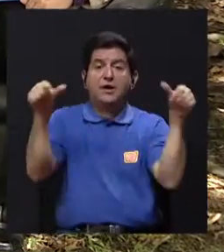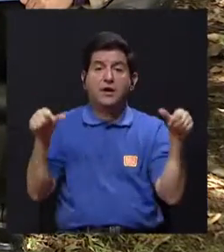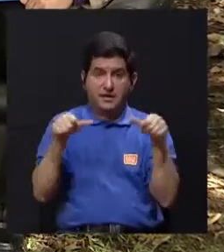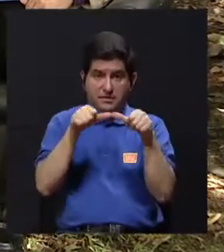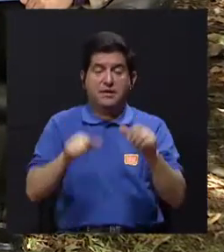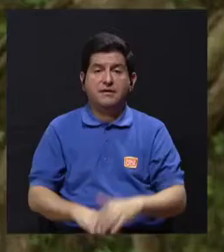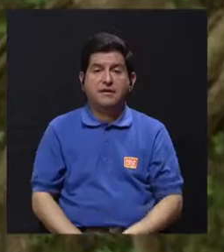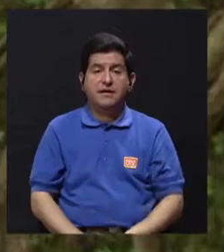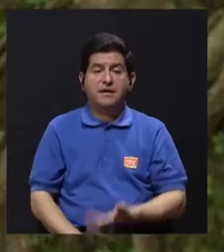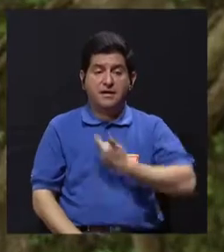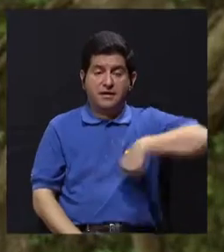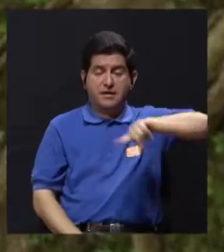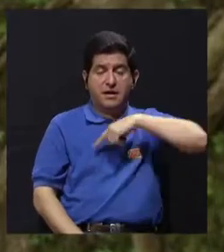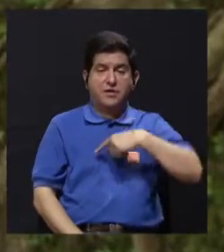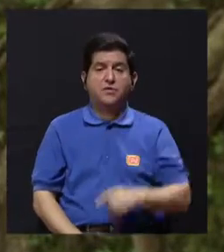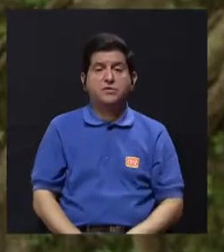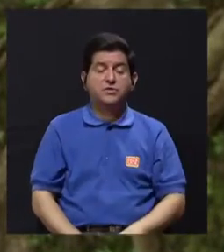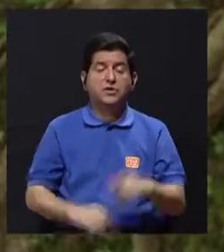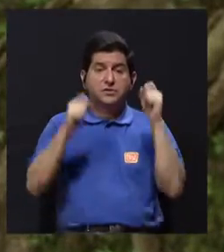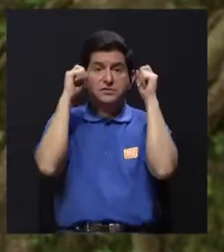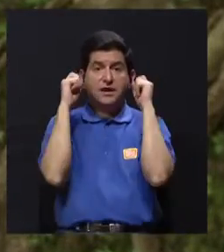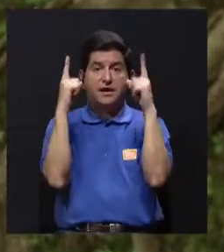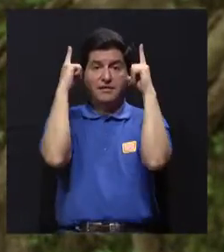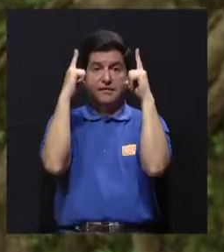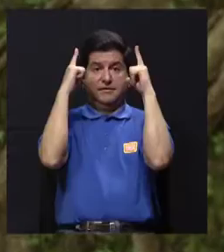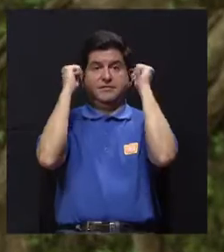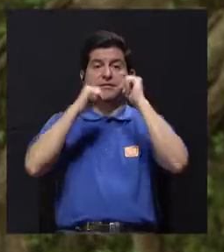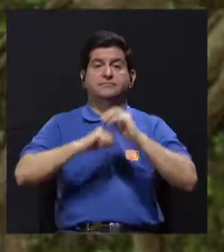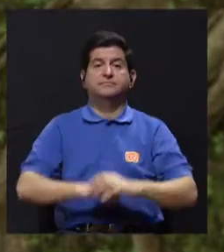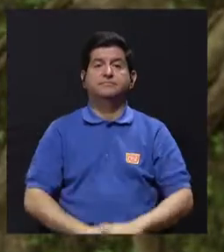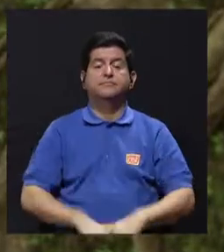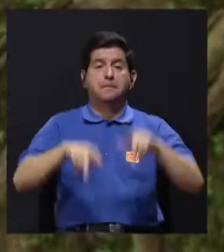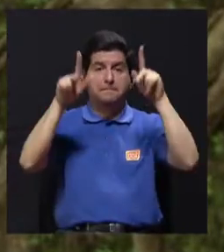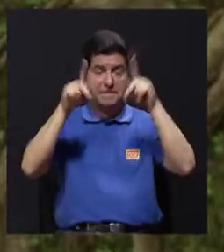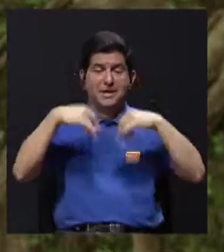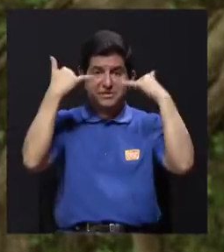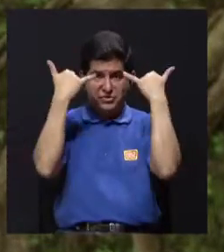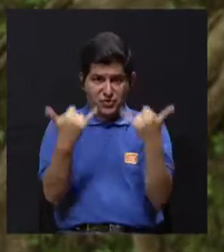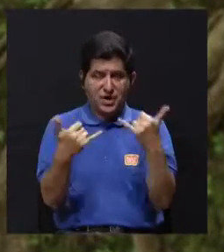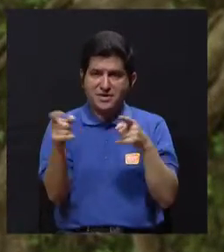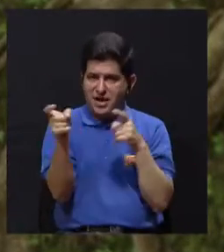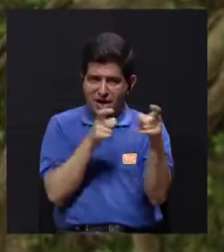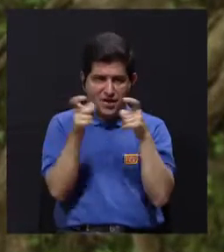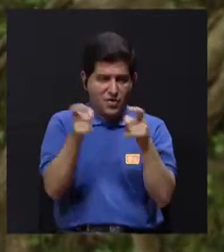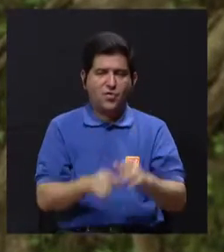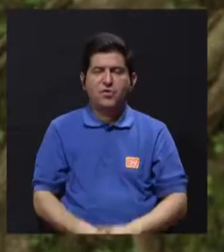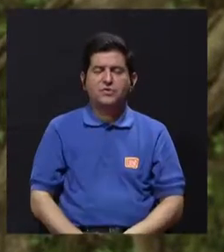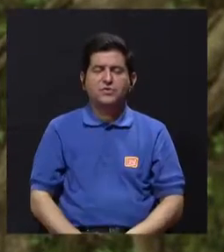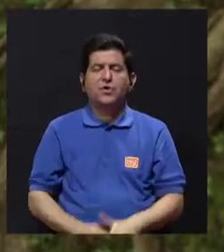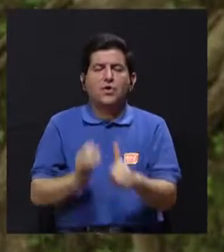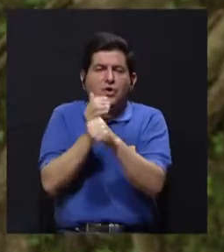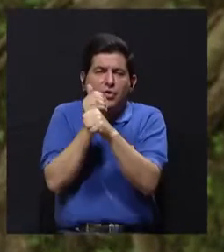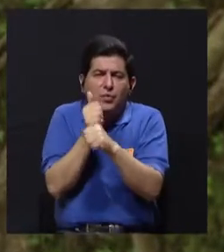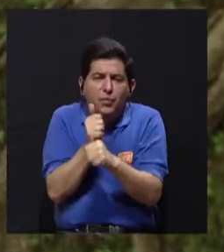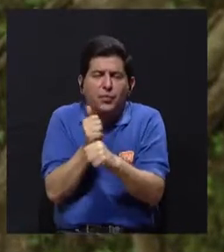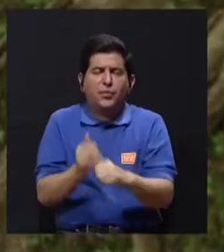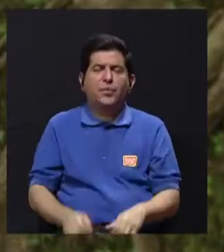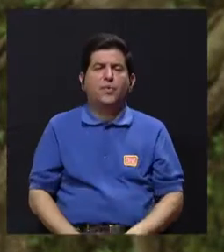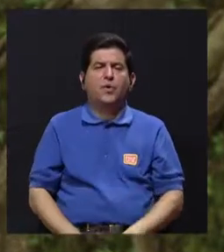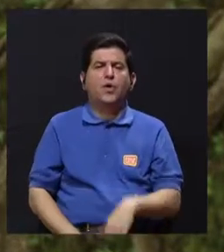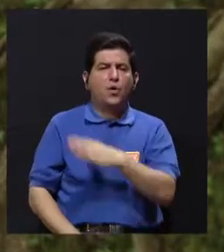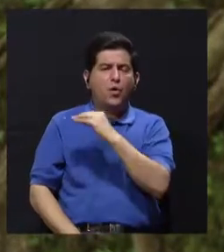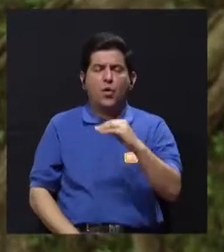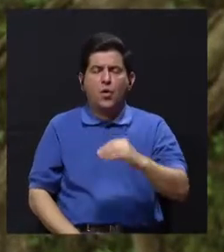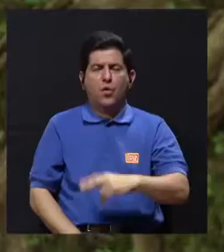esas áreas es cuando nosotros normalmente deberíamos alertarnos porque si una persona ya pierde el control de sus esfínteres o ya